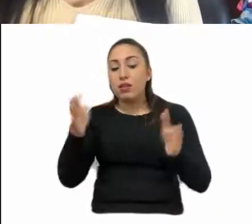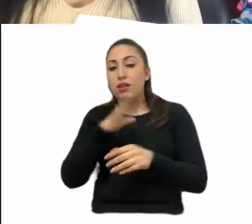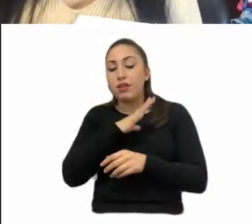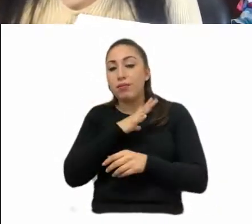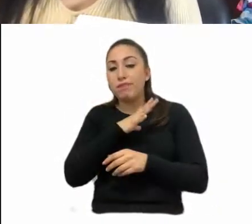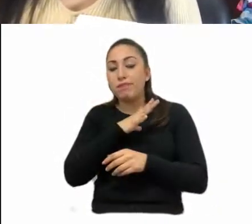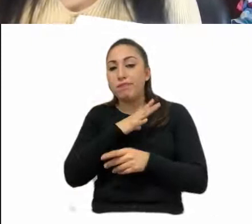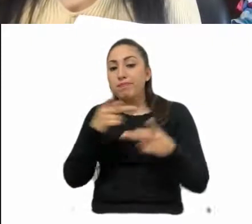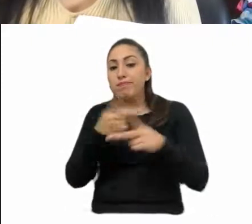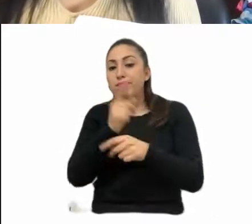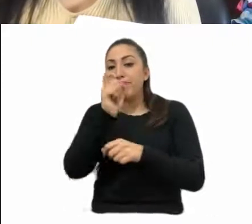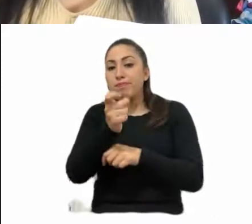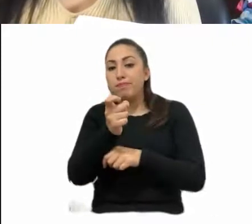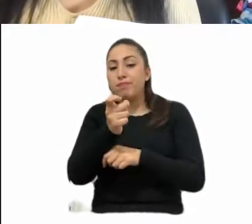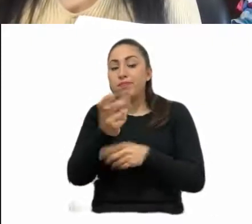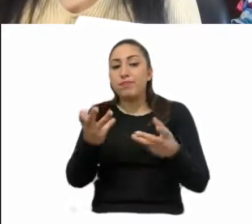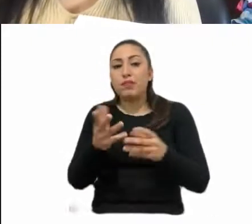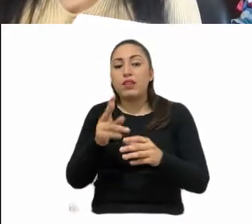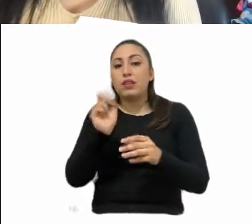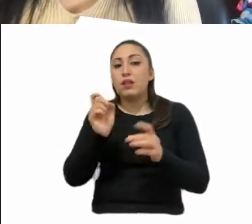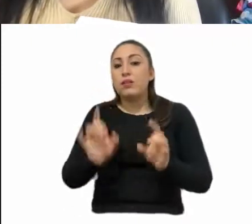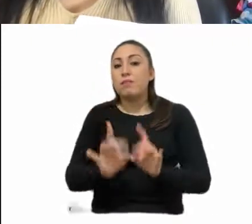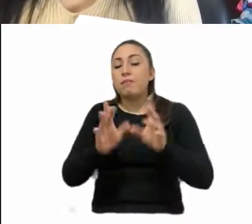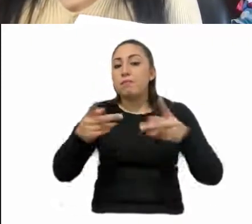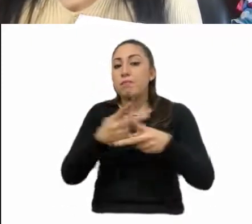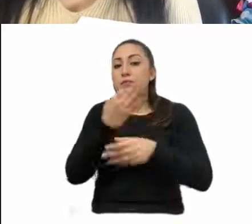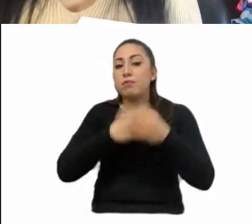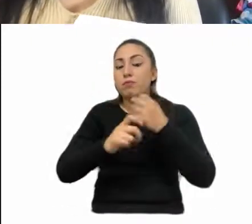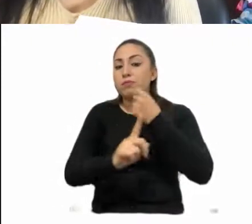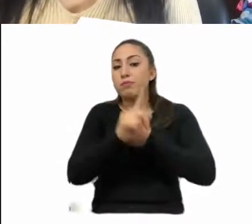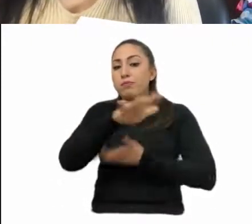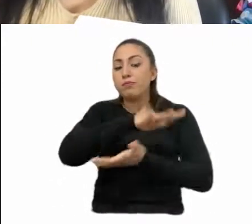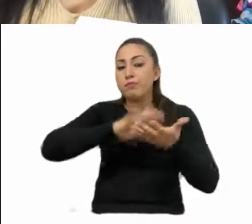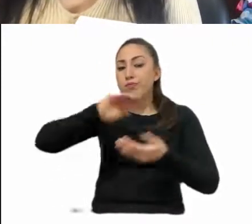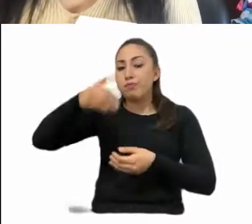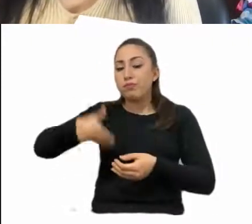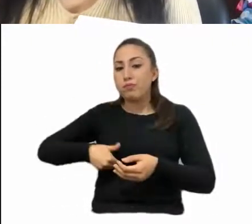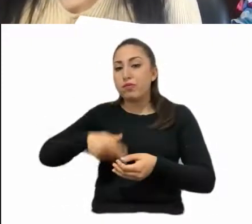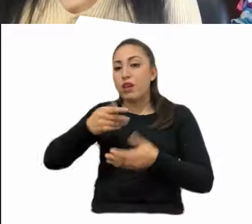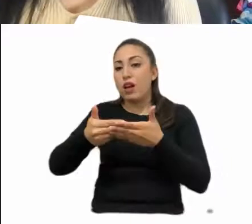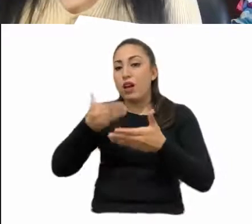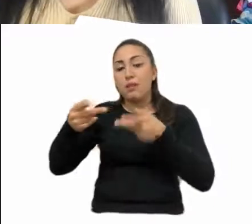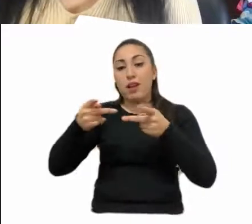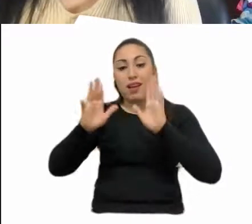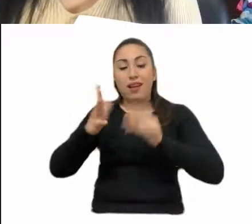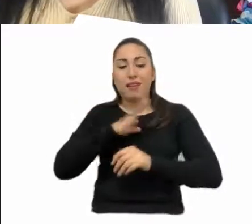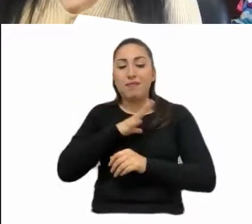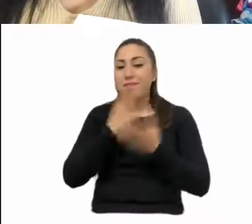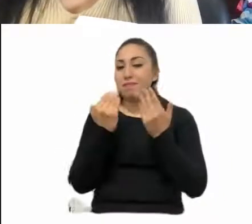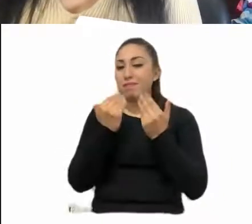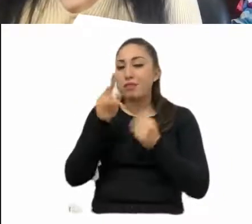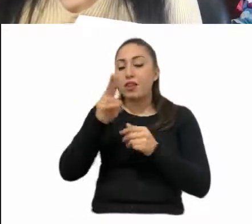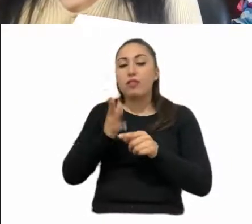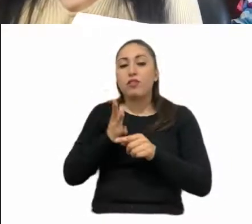son hechos futuros, estas calamidades, siniestros, todas estas, todas estas cuestiones que a futuro